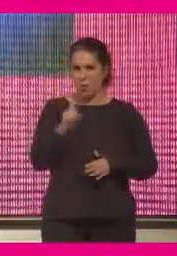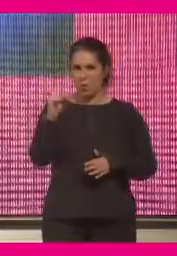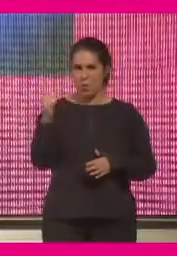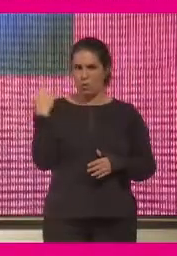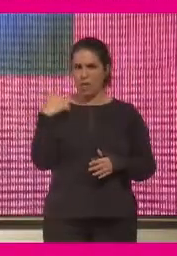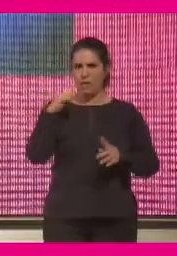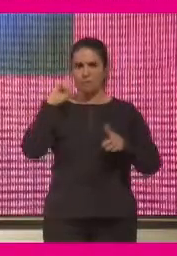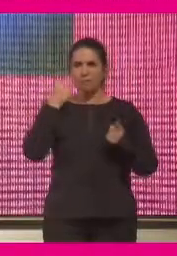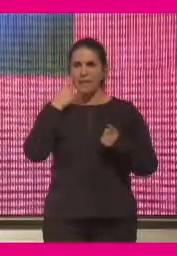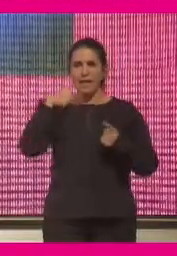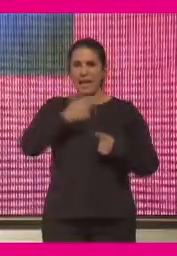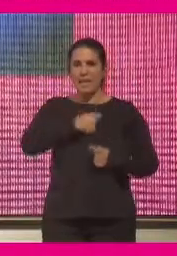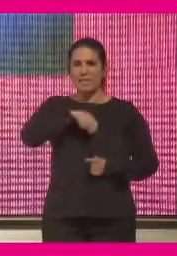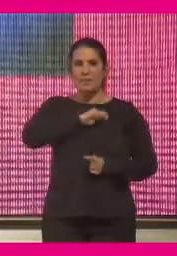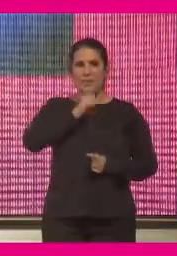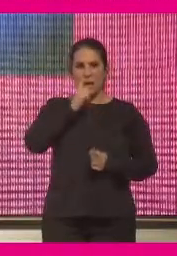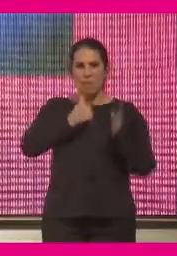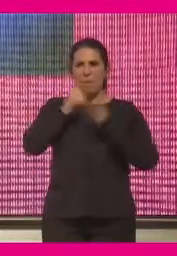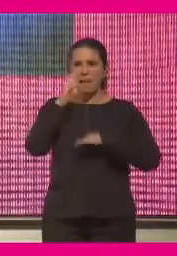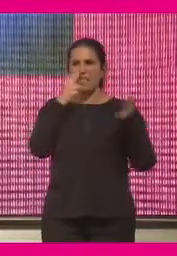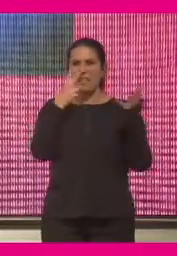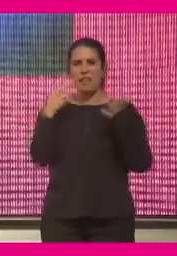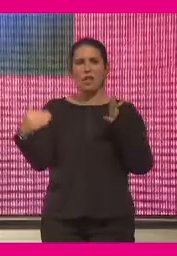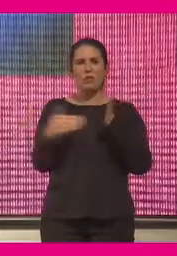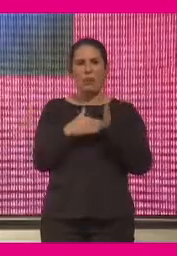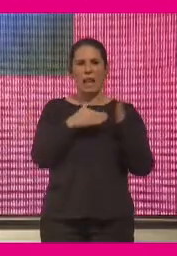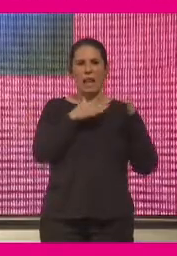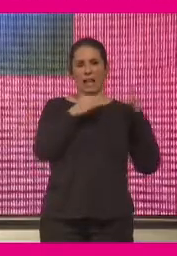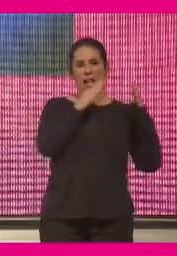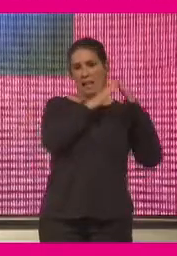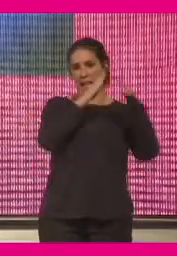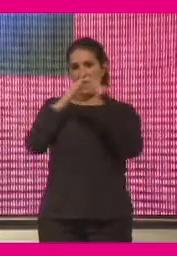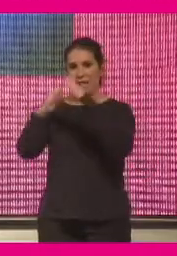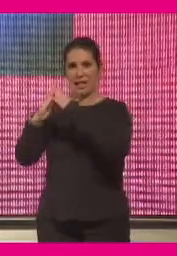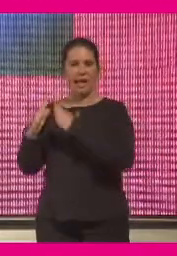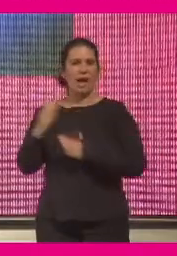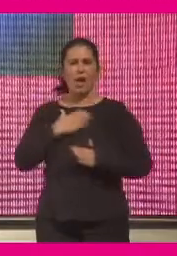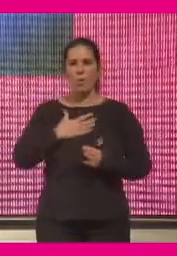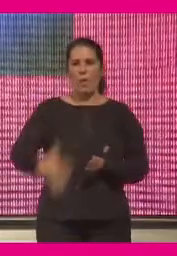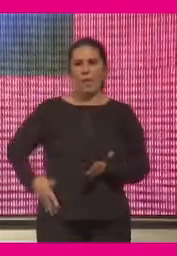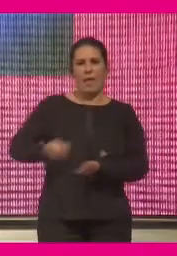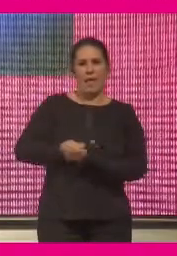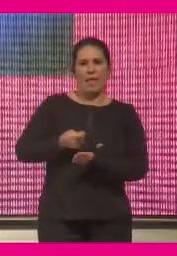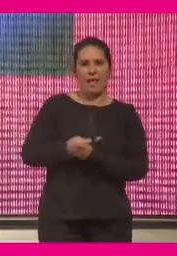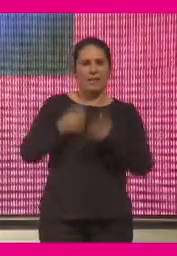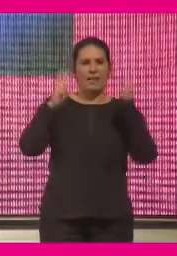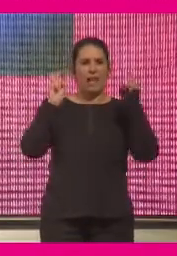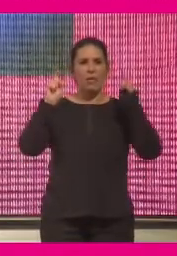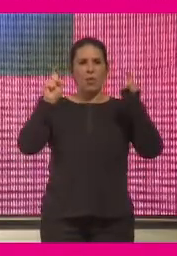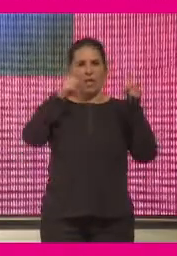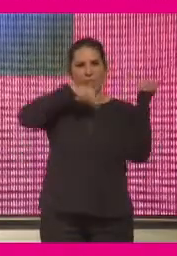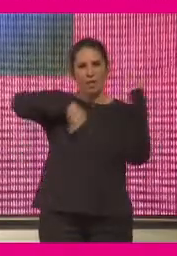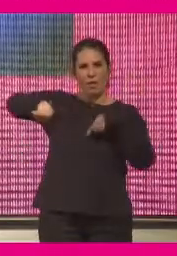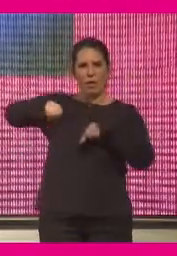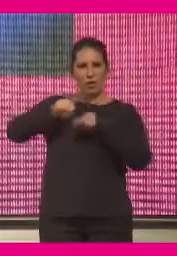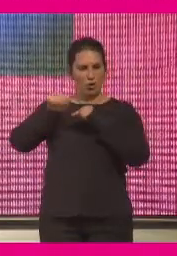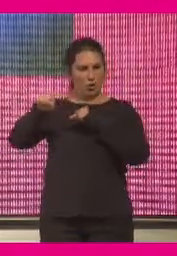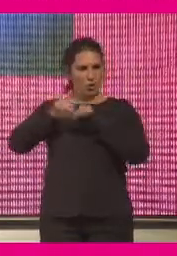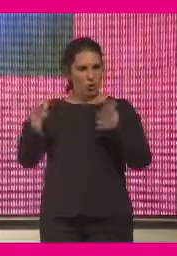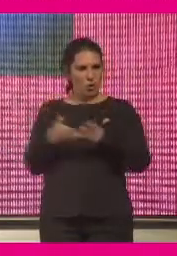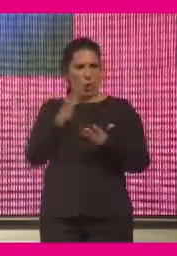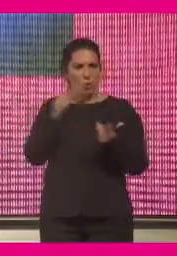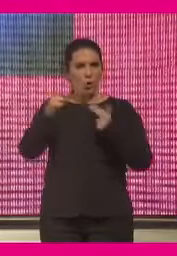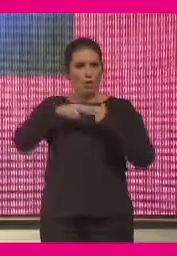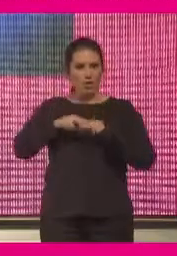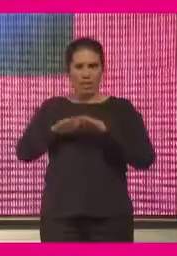descubrir que en España había más de 700.000 hogares que no podían permitir que sus hijos siguieran la educación porque no tenían una